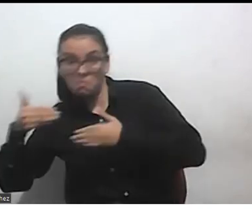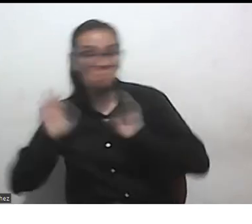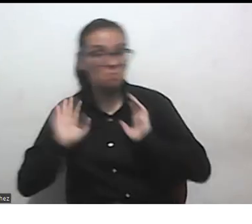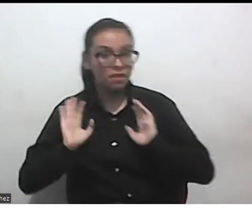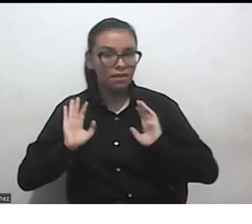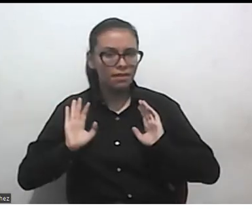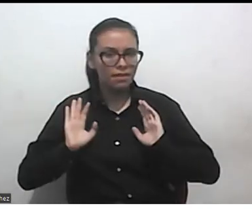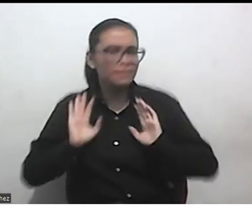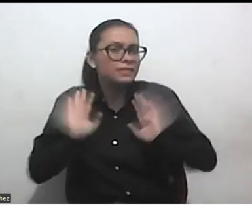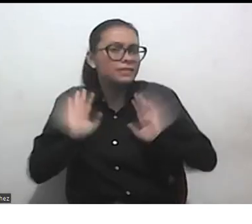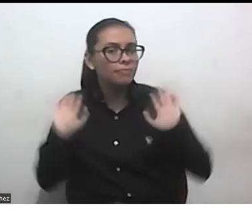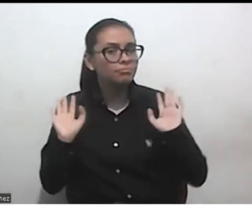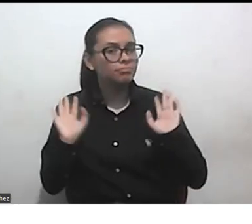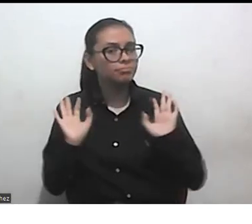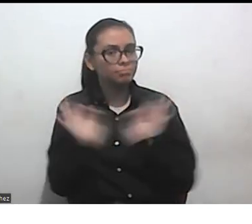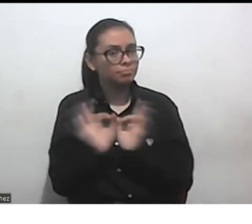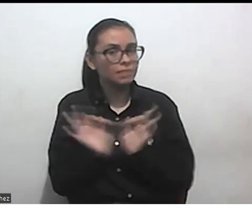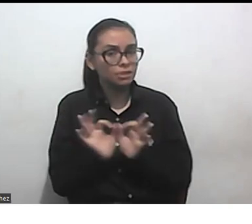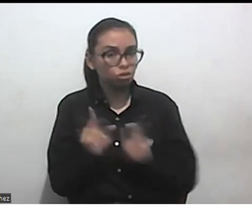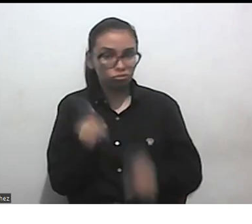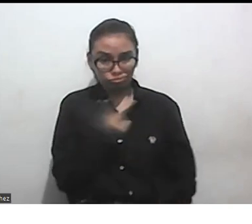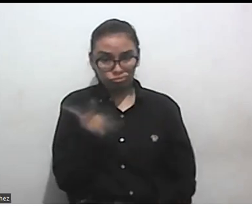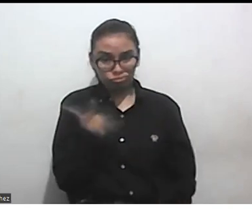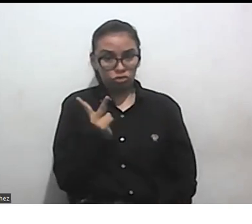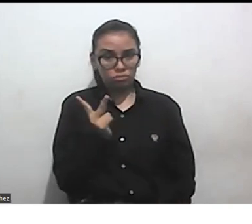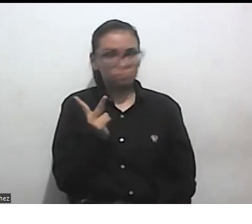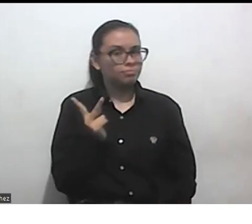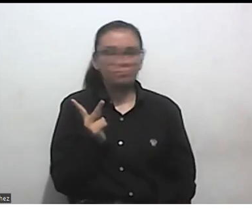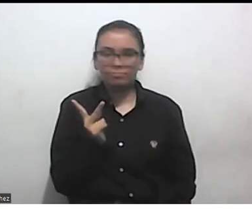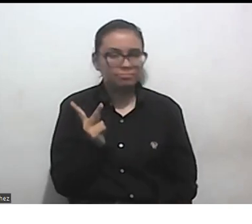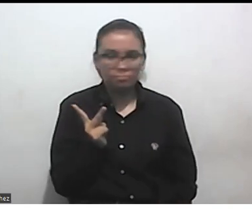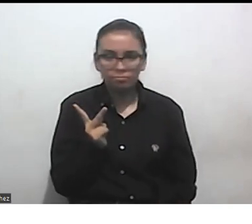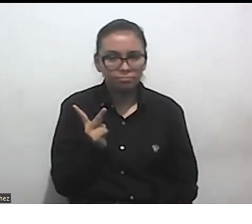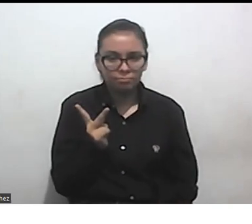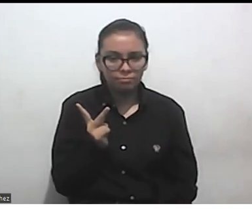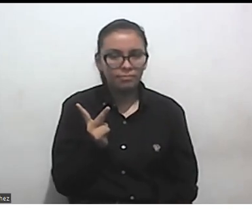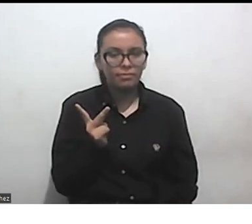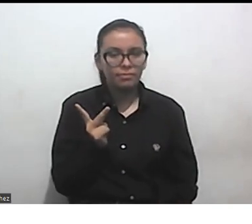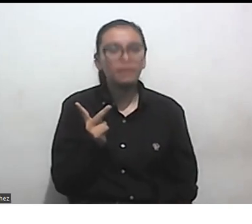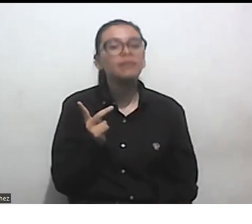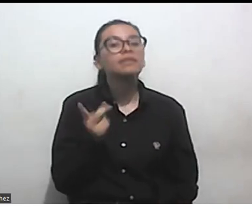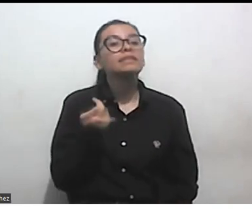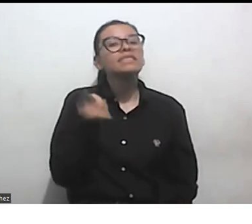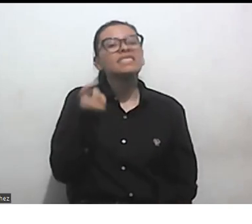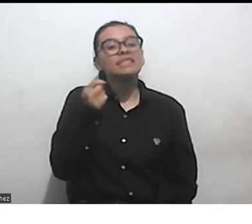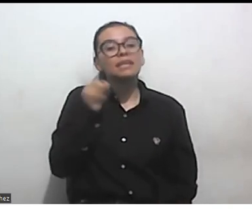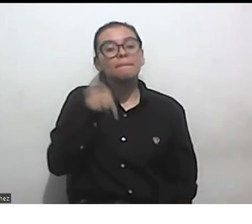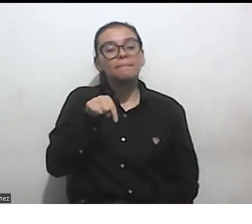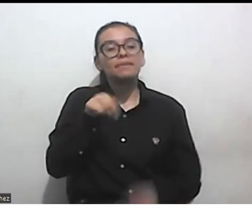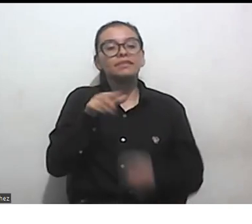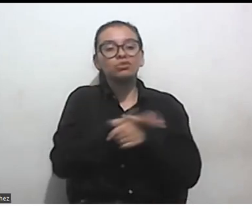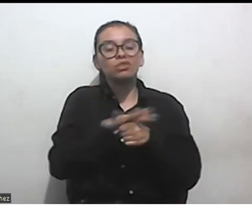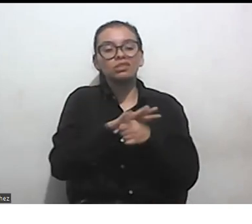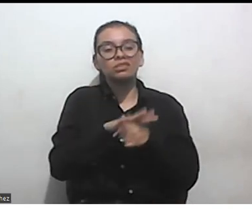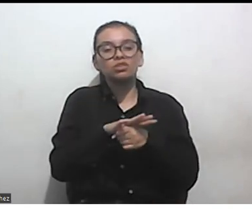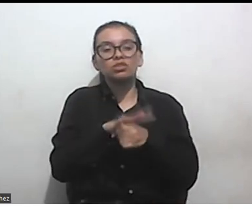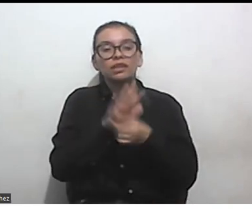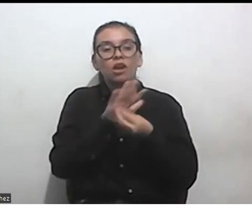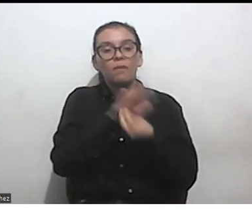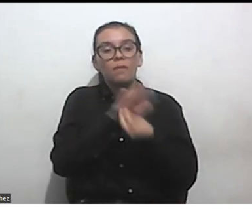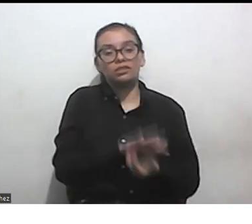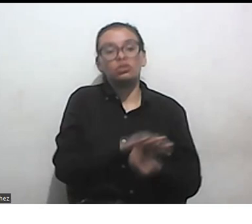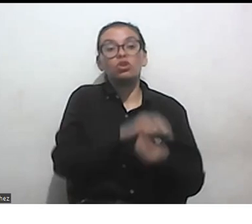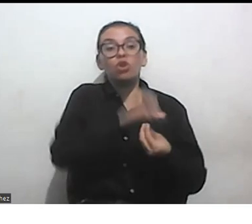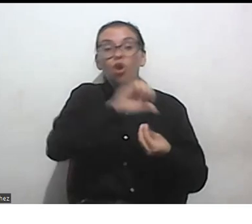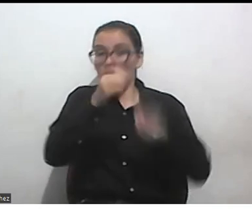único que planta que sitúa a la opresión sino que hay otras más